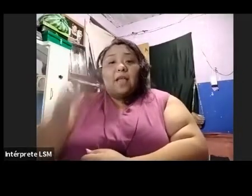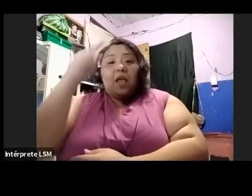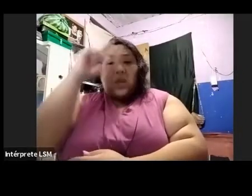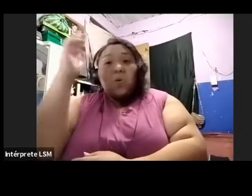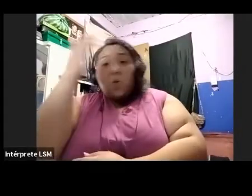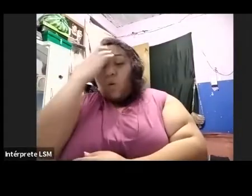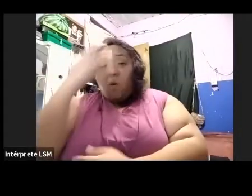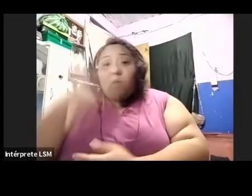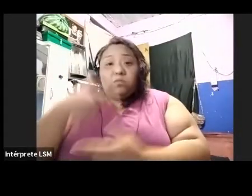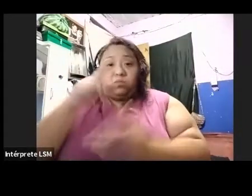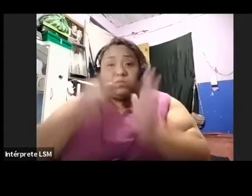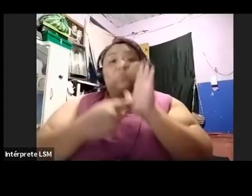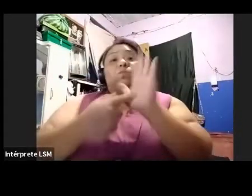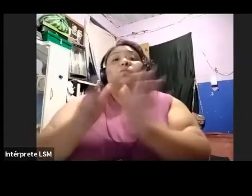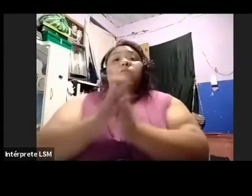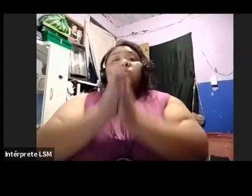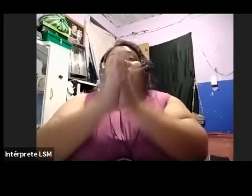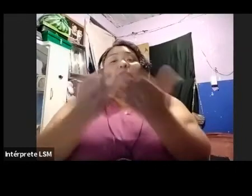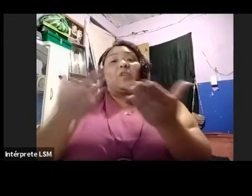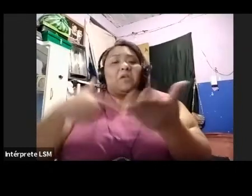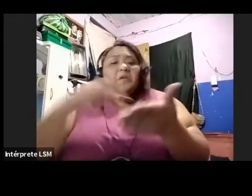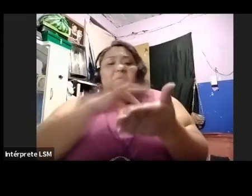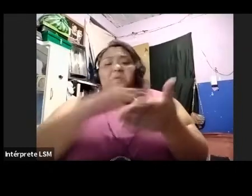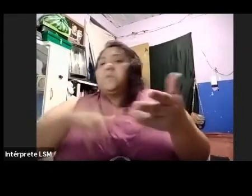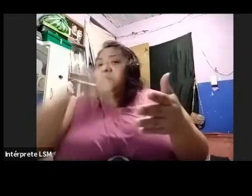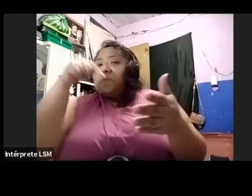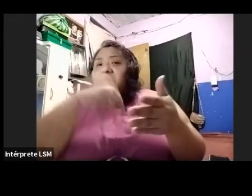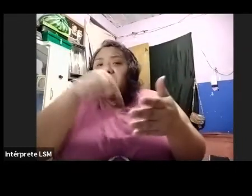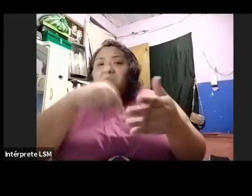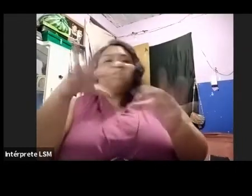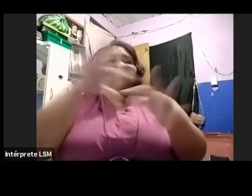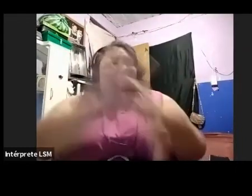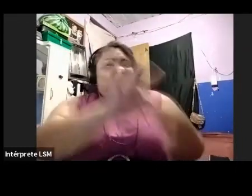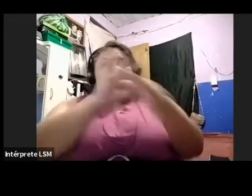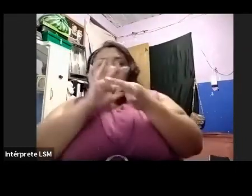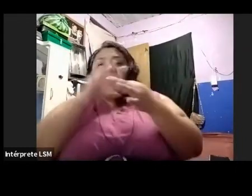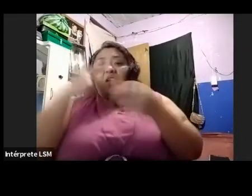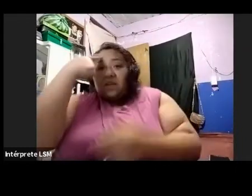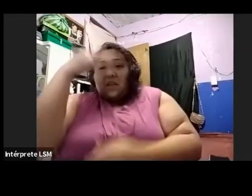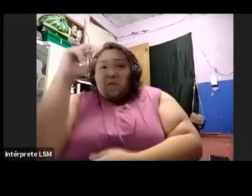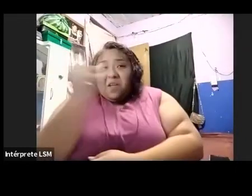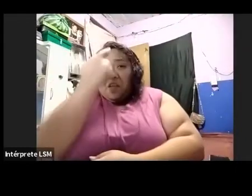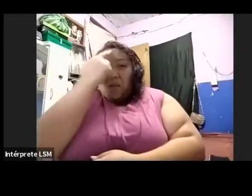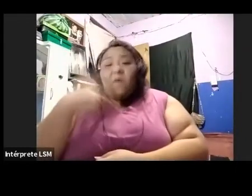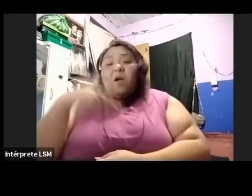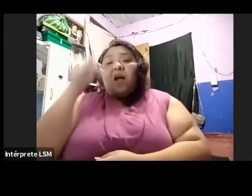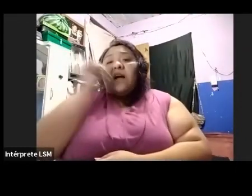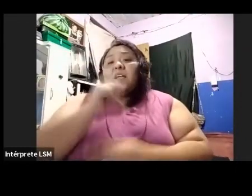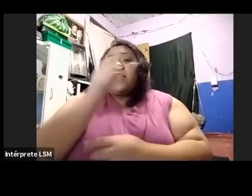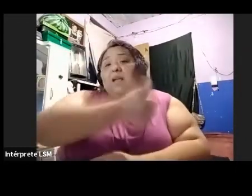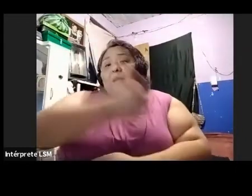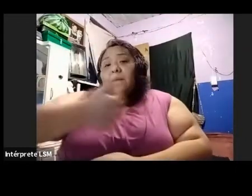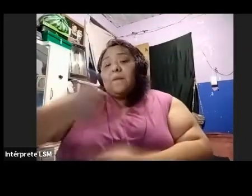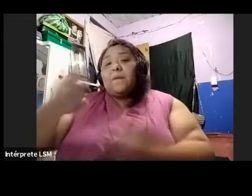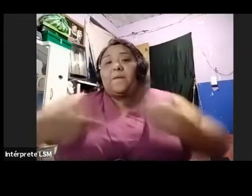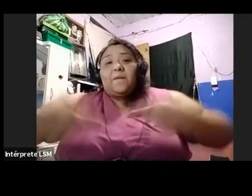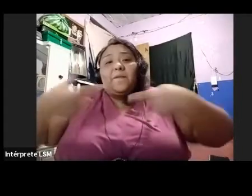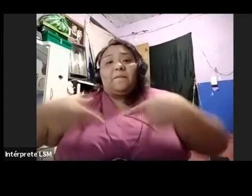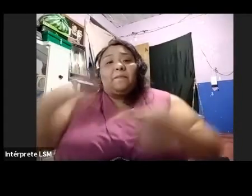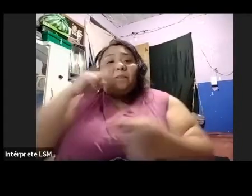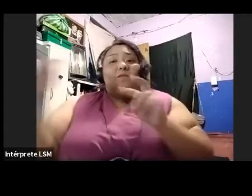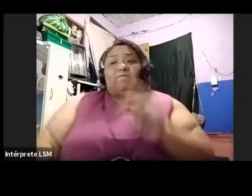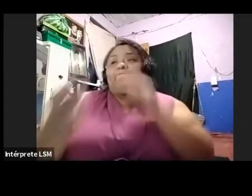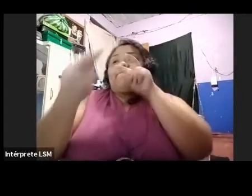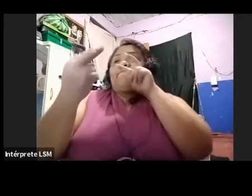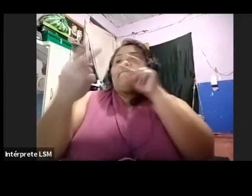sencilla, pero rica en posibilidades y perspectivas, nos recuerda que cada persona desde su mirada y recursos tiene algo que